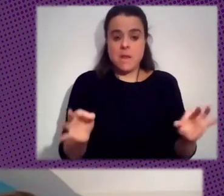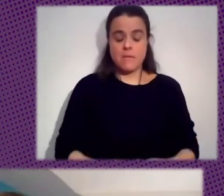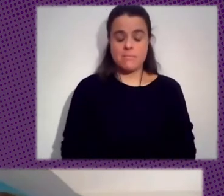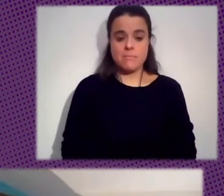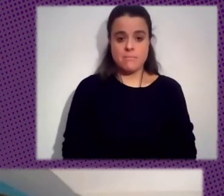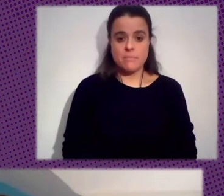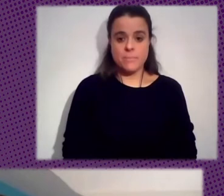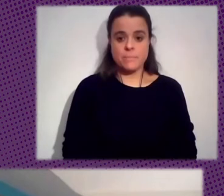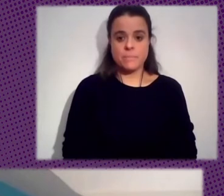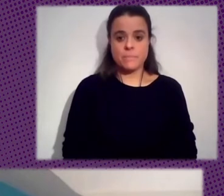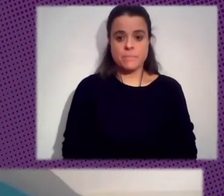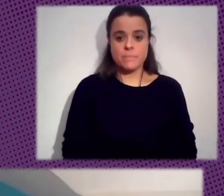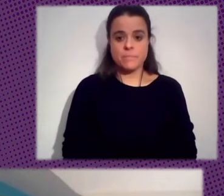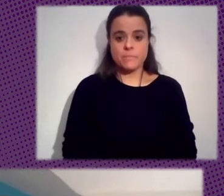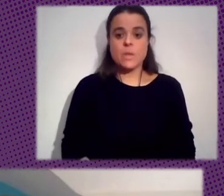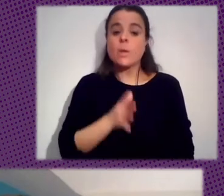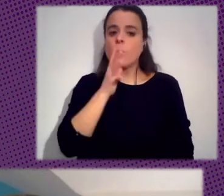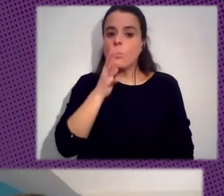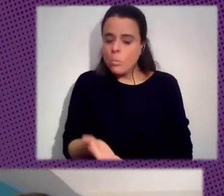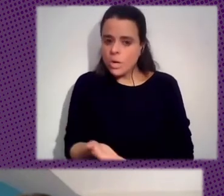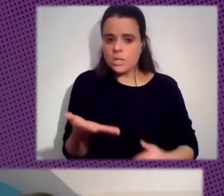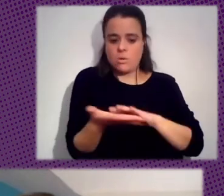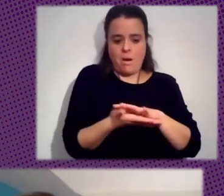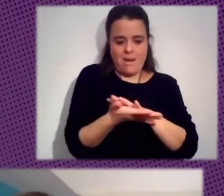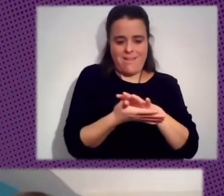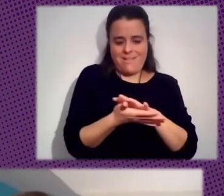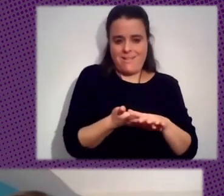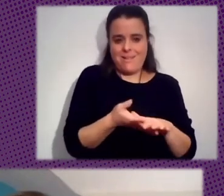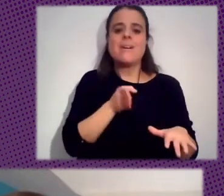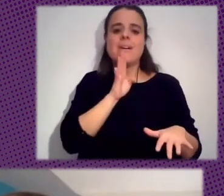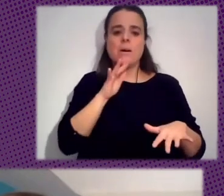Por Eso Entonces Estamos Hablando De Este Movimiento De